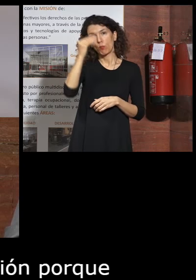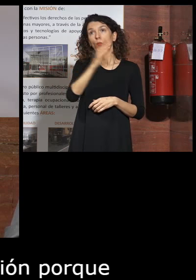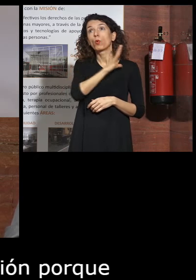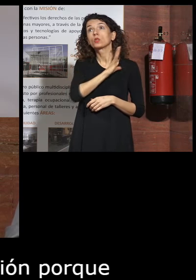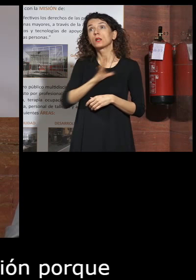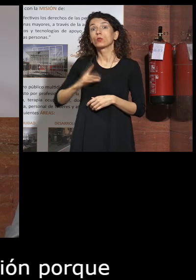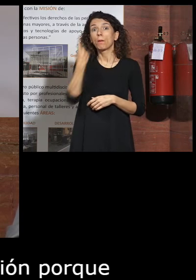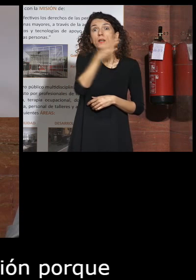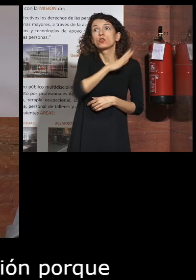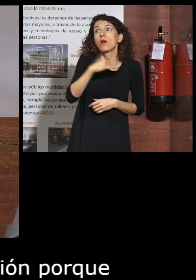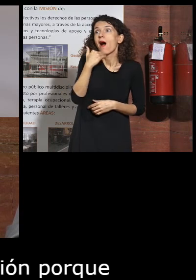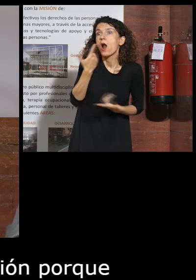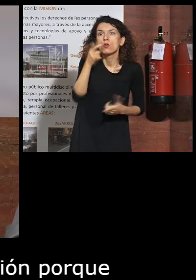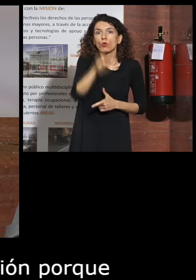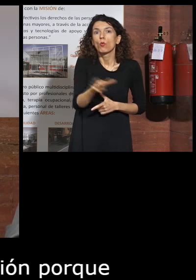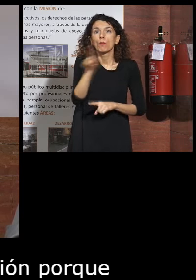alguien le pasaba algo